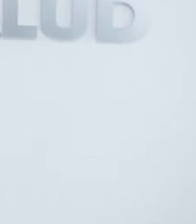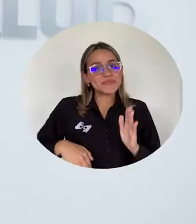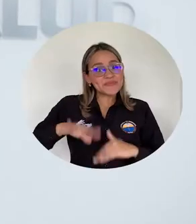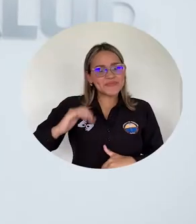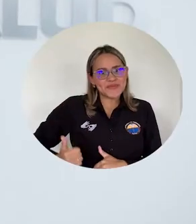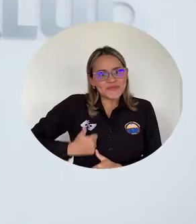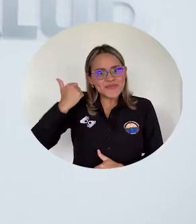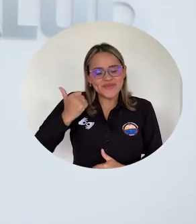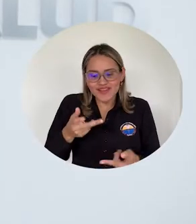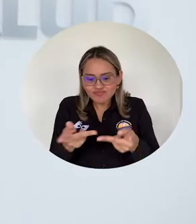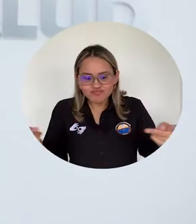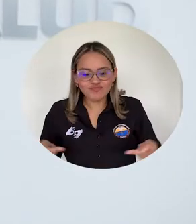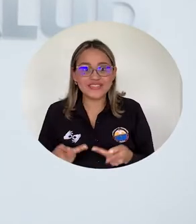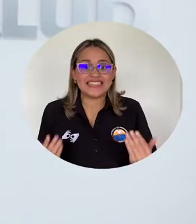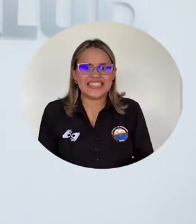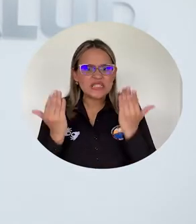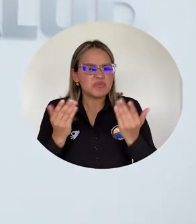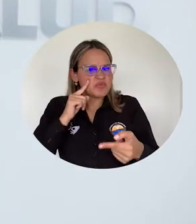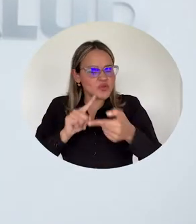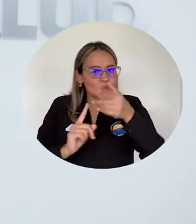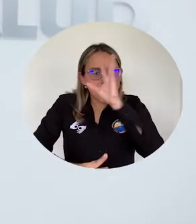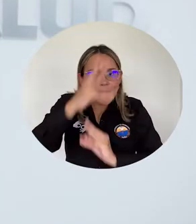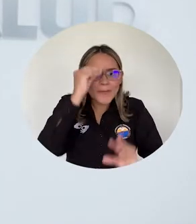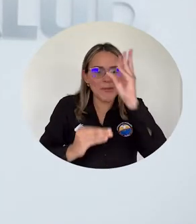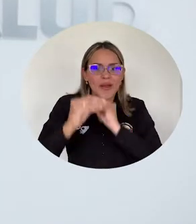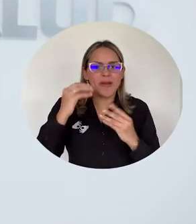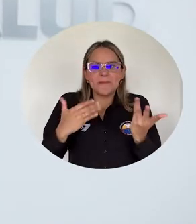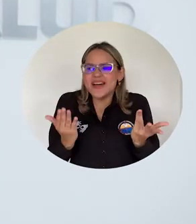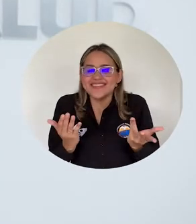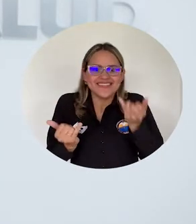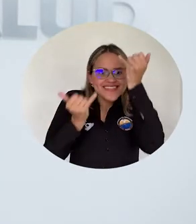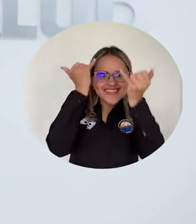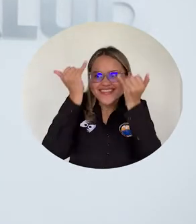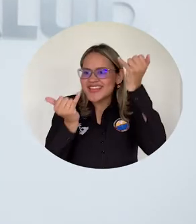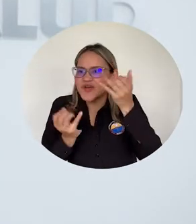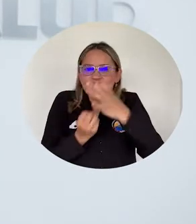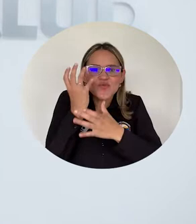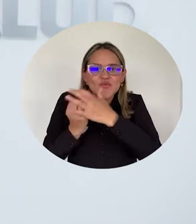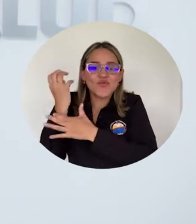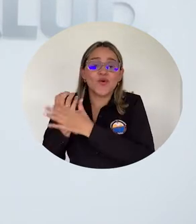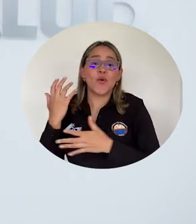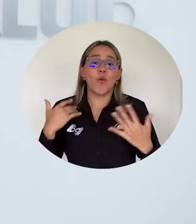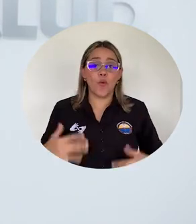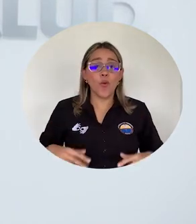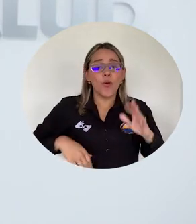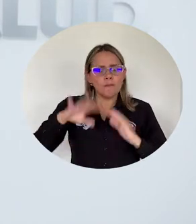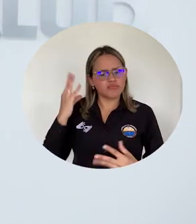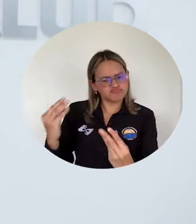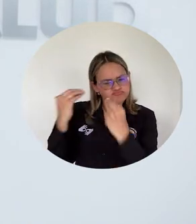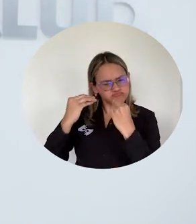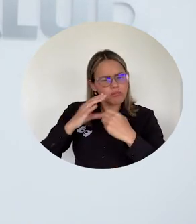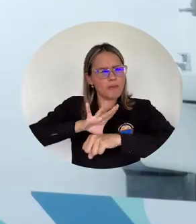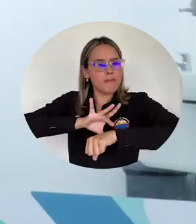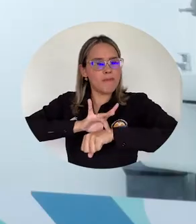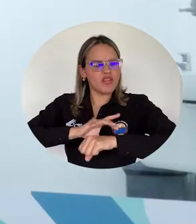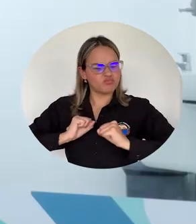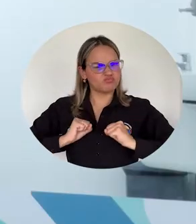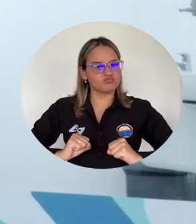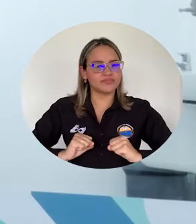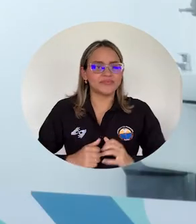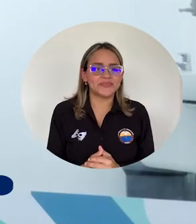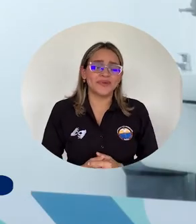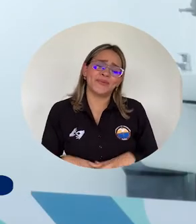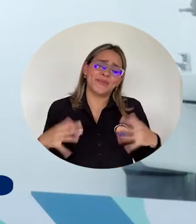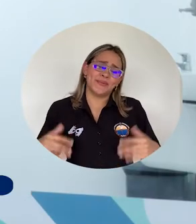Aprovechar al máximo estos espacios para poder seguir aprendiendo, para poder seguir creando conocimiento, para poder seguir formándonos como médicos. Se siente